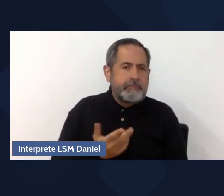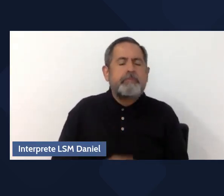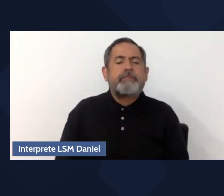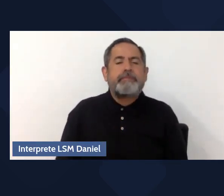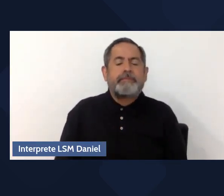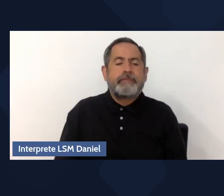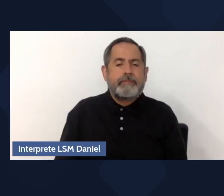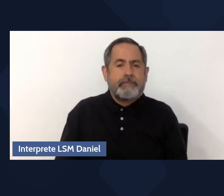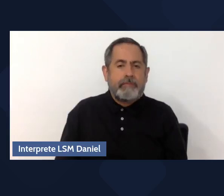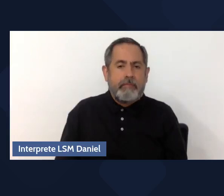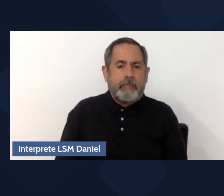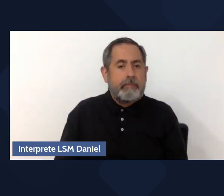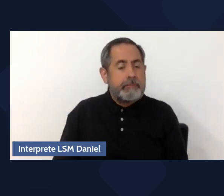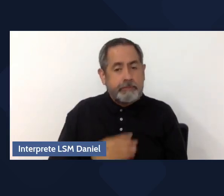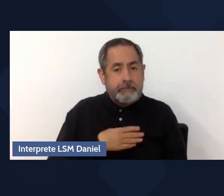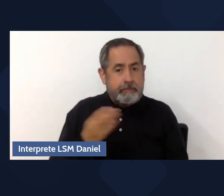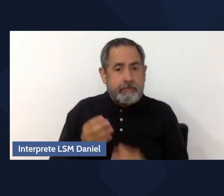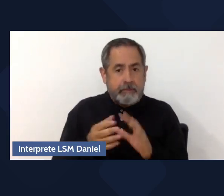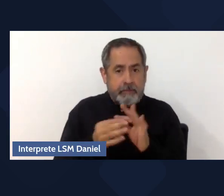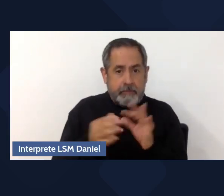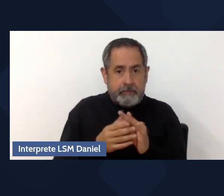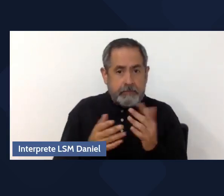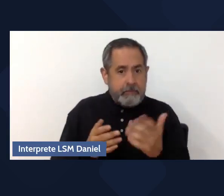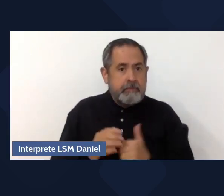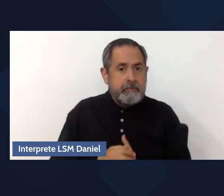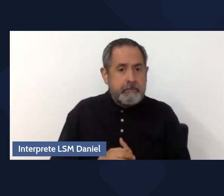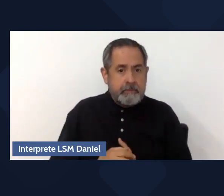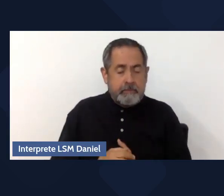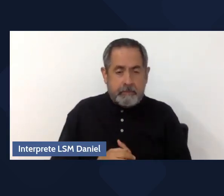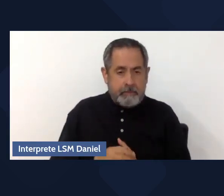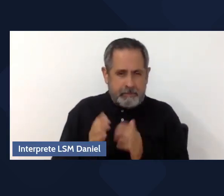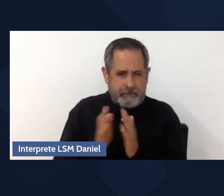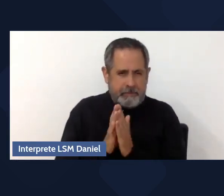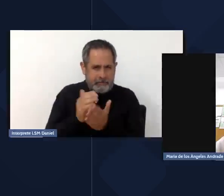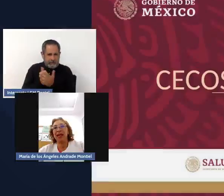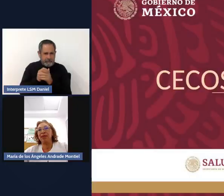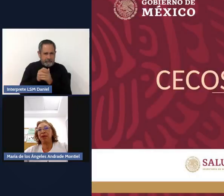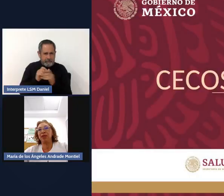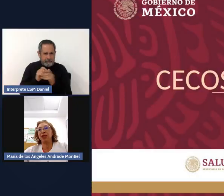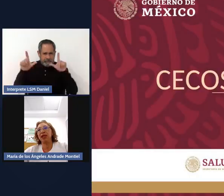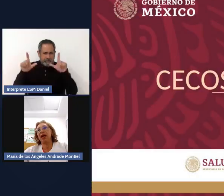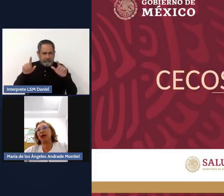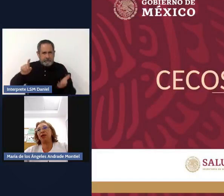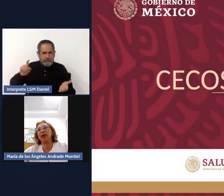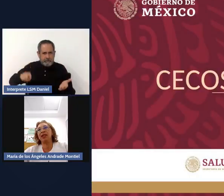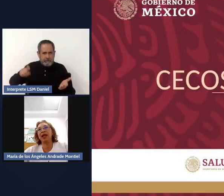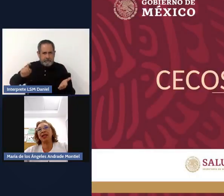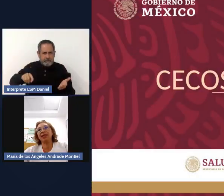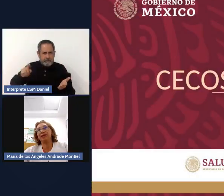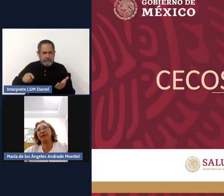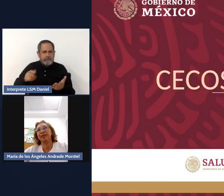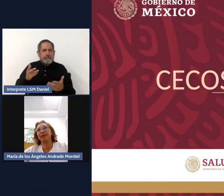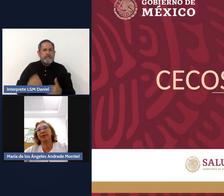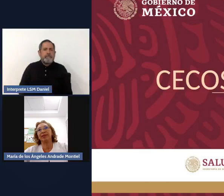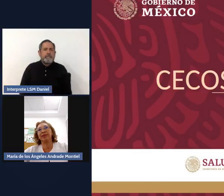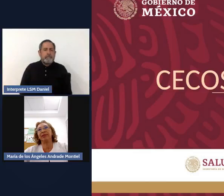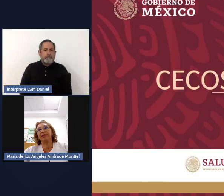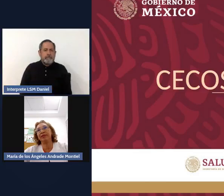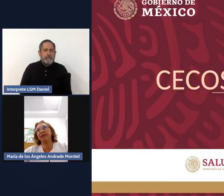Y, pues, bueno, si gustan apoyarme con la presentación, por favor, vamos a comenzar.